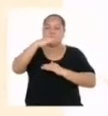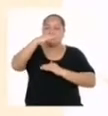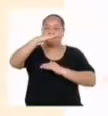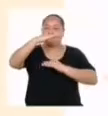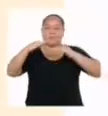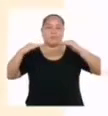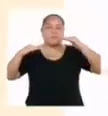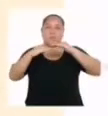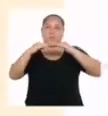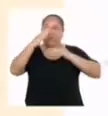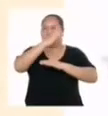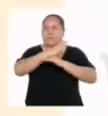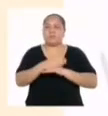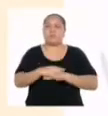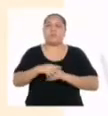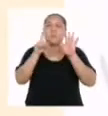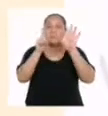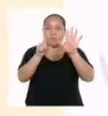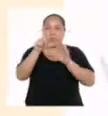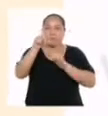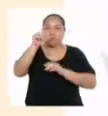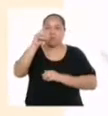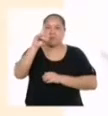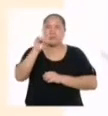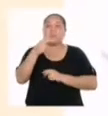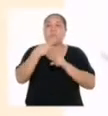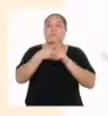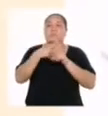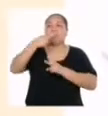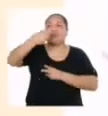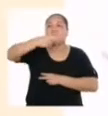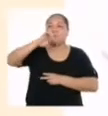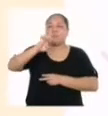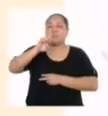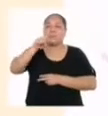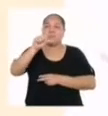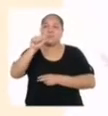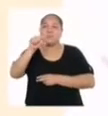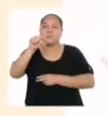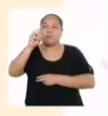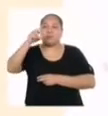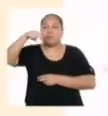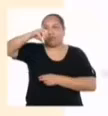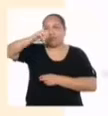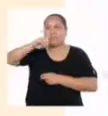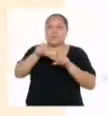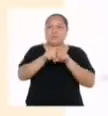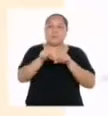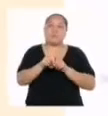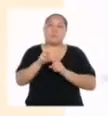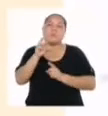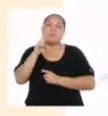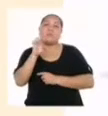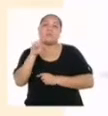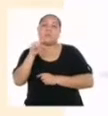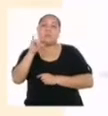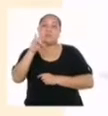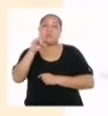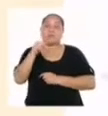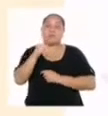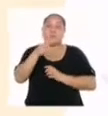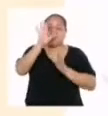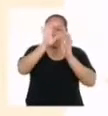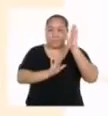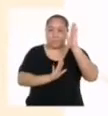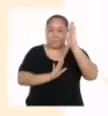no se intersecan. Como tiene seis lados, se llama hexágono. También es un hexágono regular, ya que sus seis